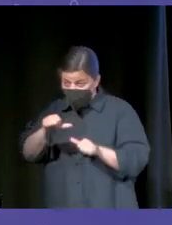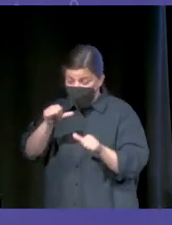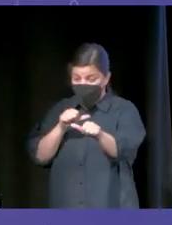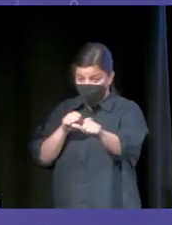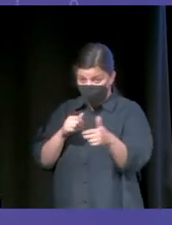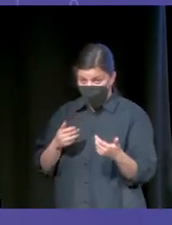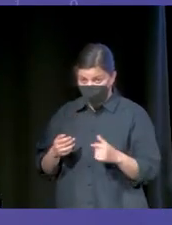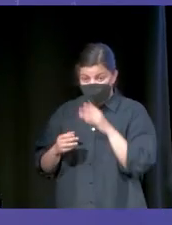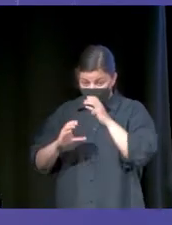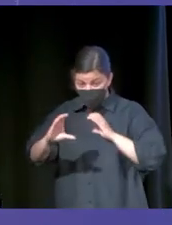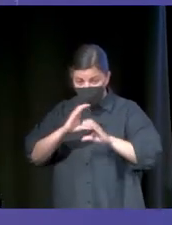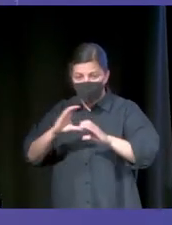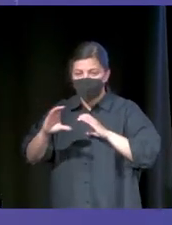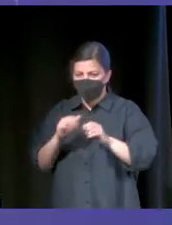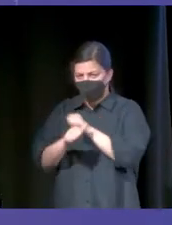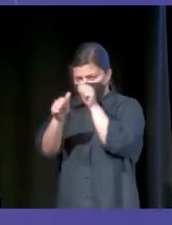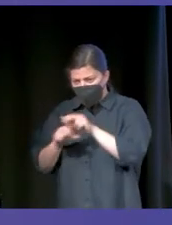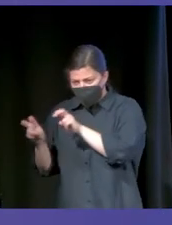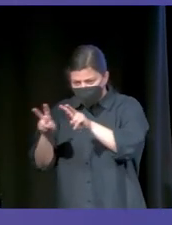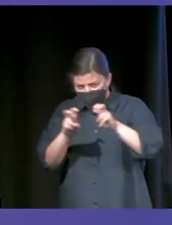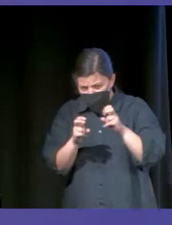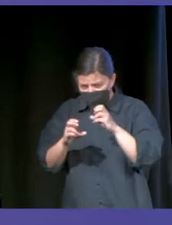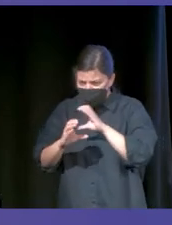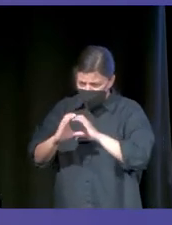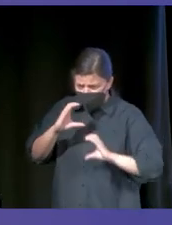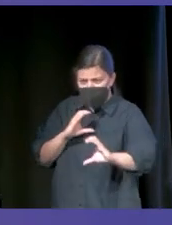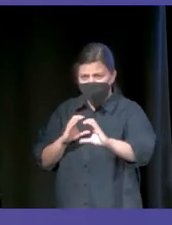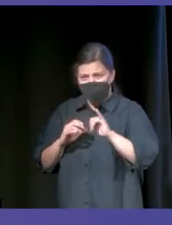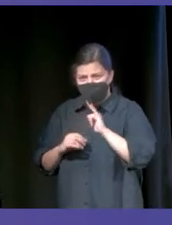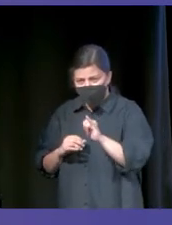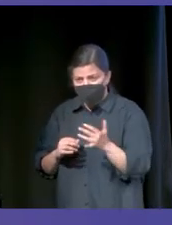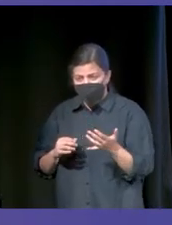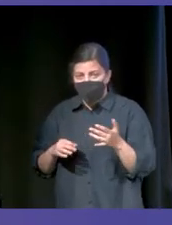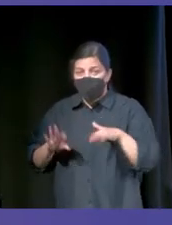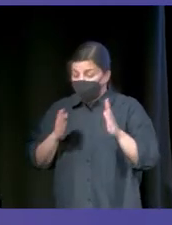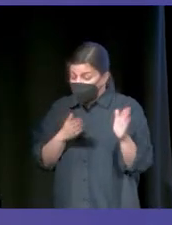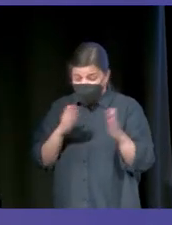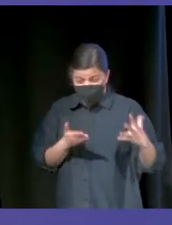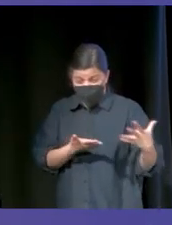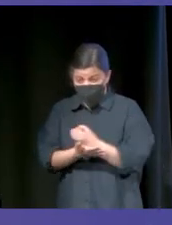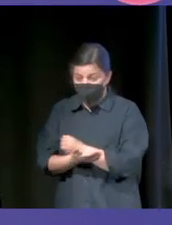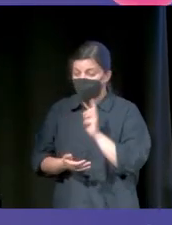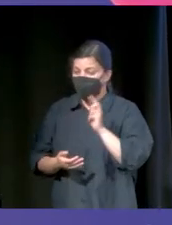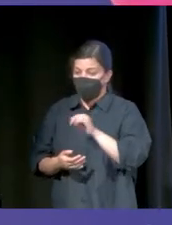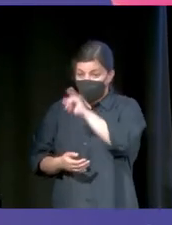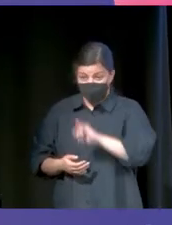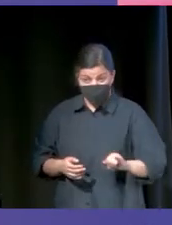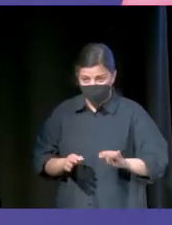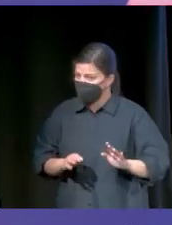Ahora, la comunicación tiene nuevos formatos, nuevos canales. Y parecen lejanos, pero en todas las generaciones está pasando. Ya no es tema de la generación Z.